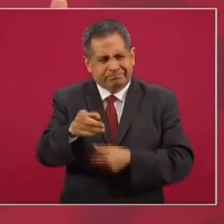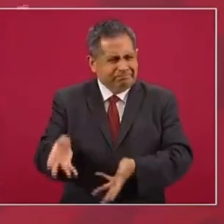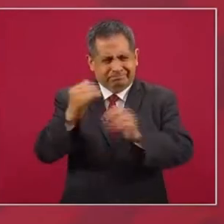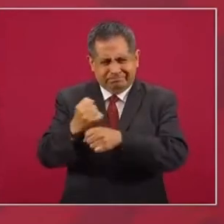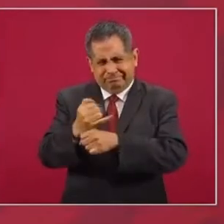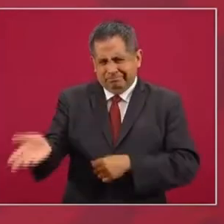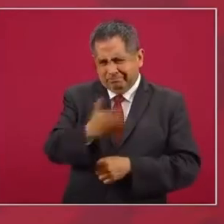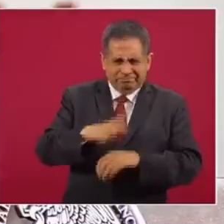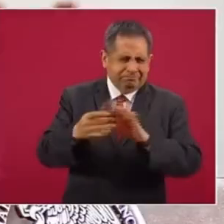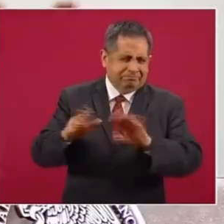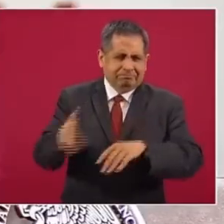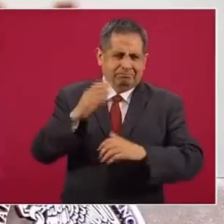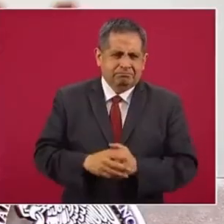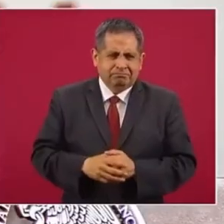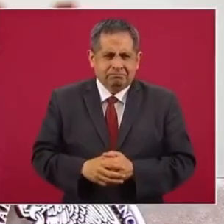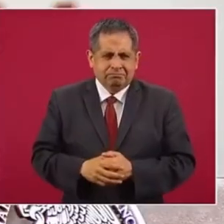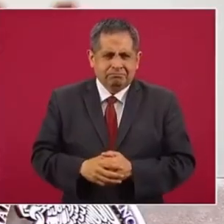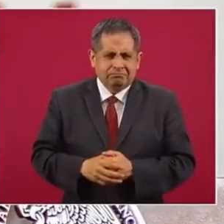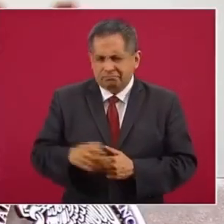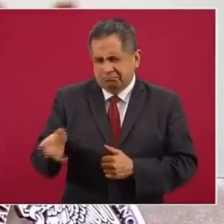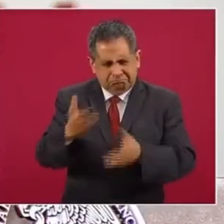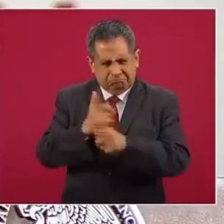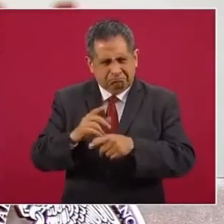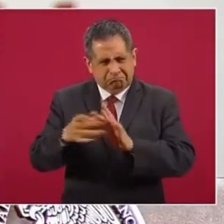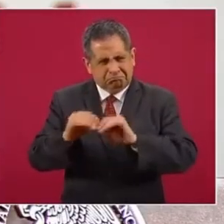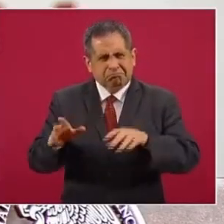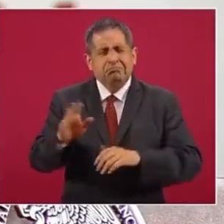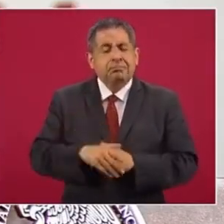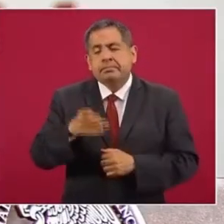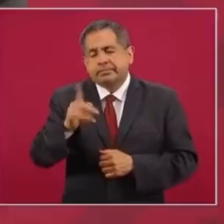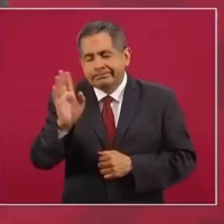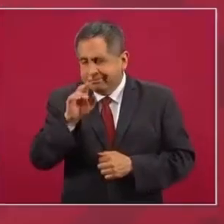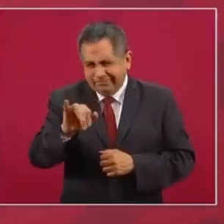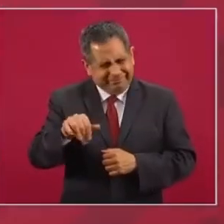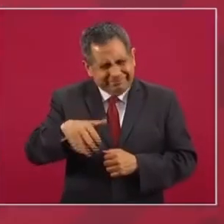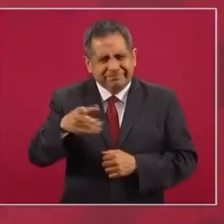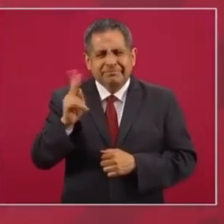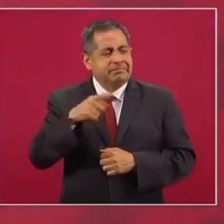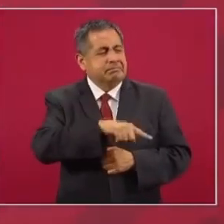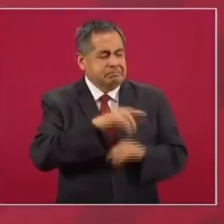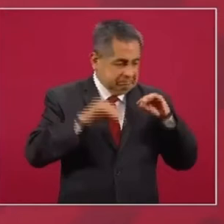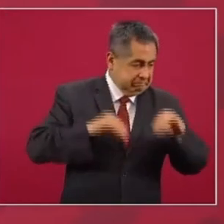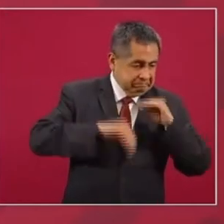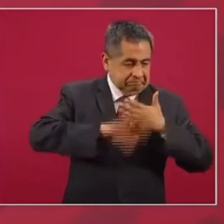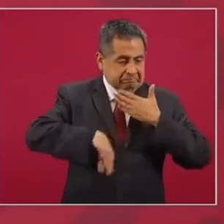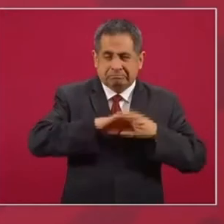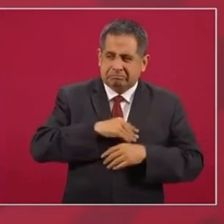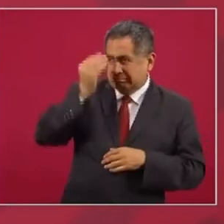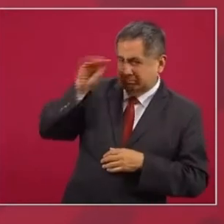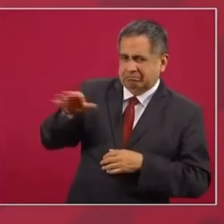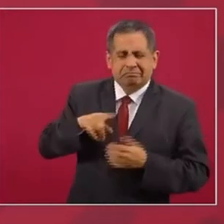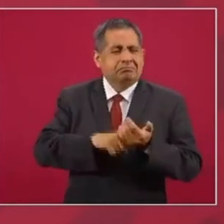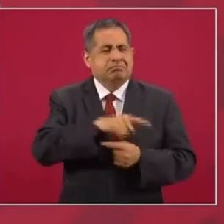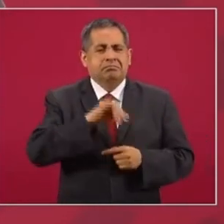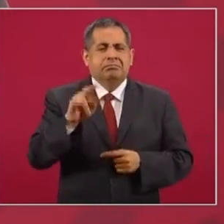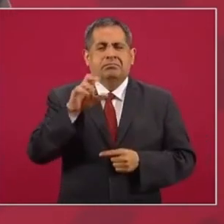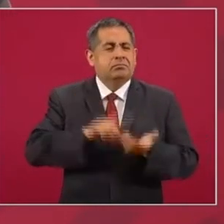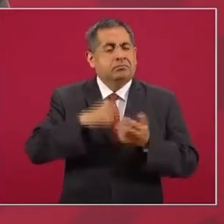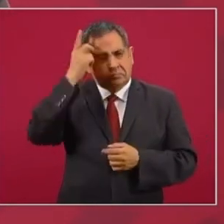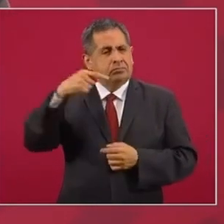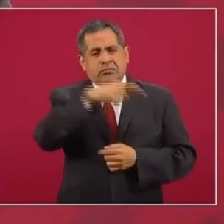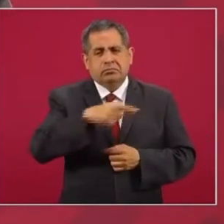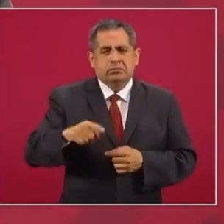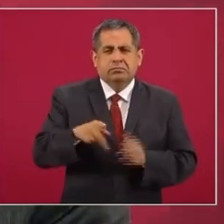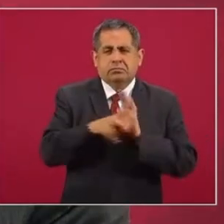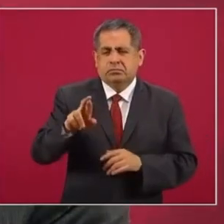que se investigue, que se aclare. ¿Usted no se llamaría esa investigación? Sí, que se aclare. Pero es parte de la campaña. Tanto Junco, el dueño de